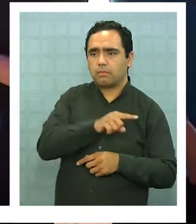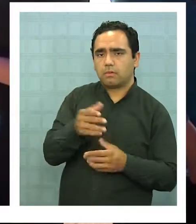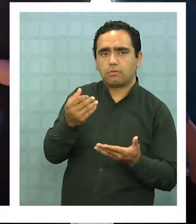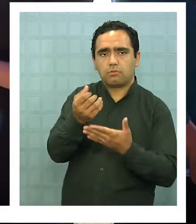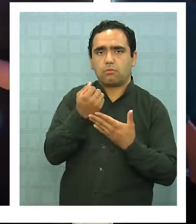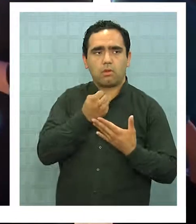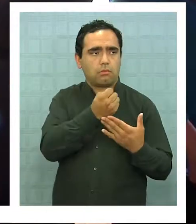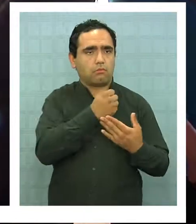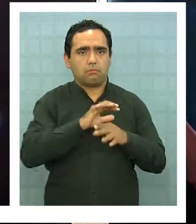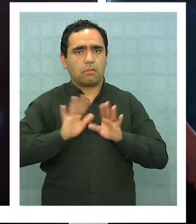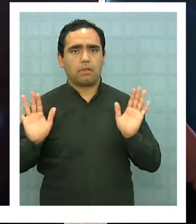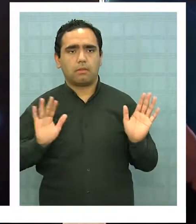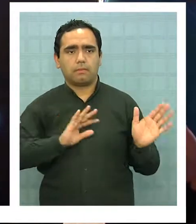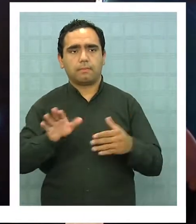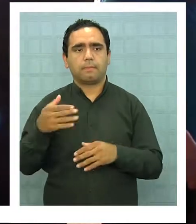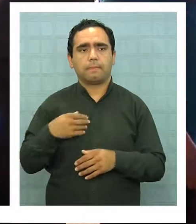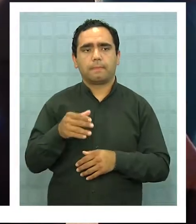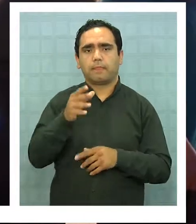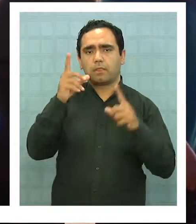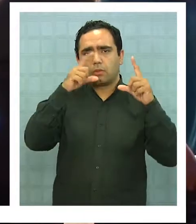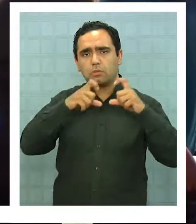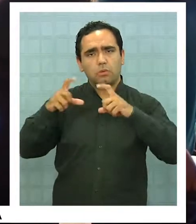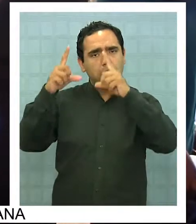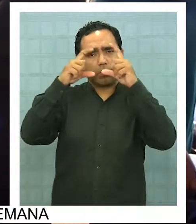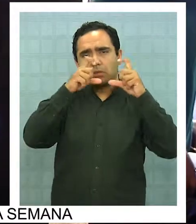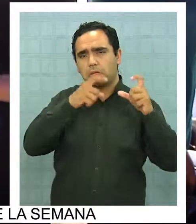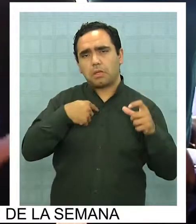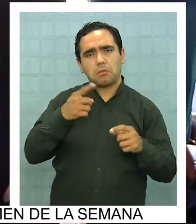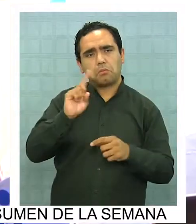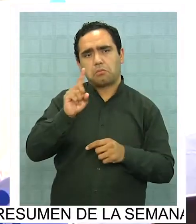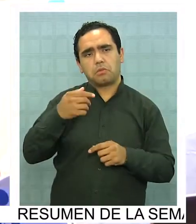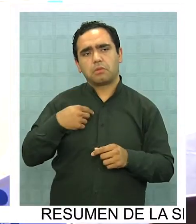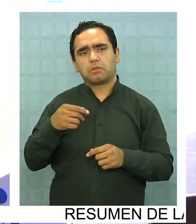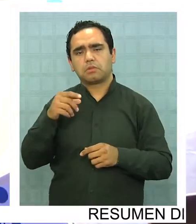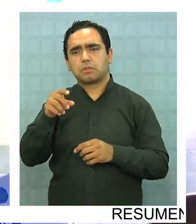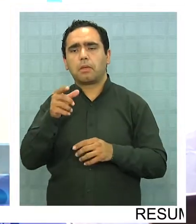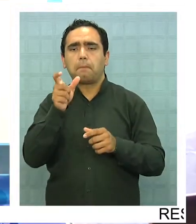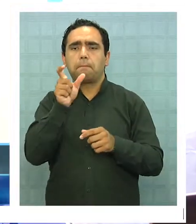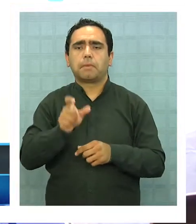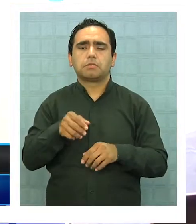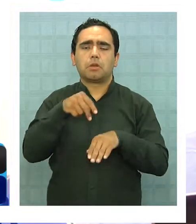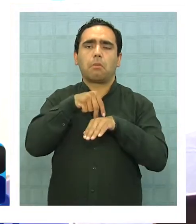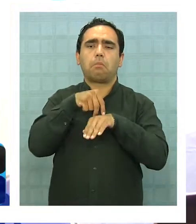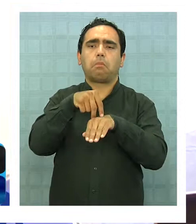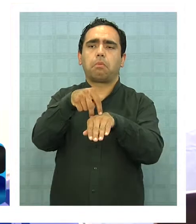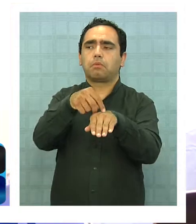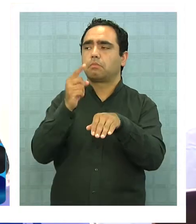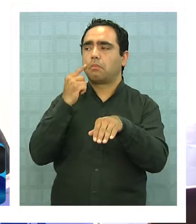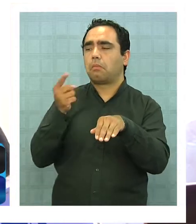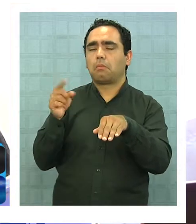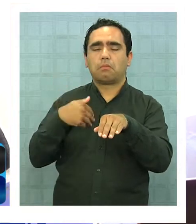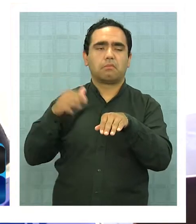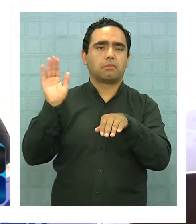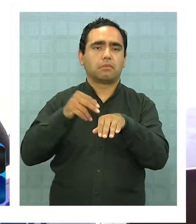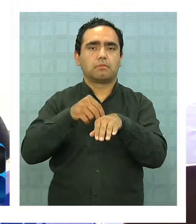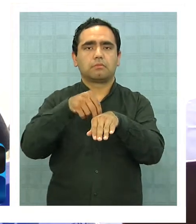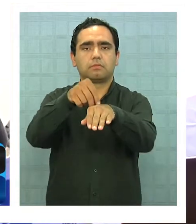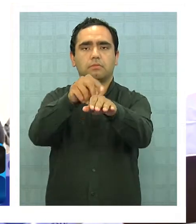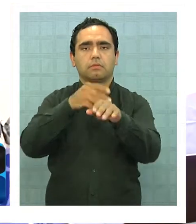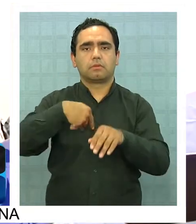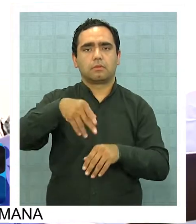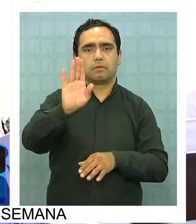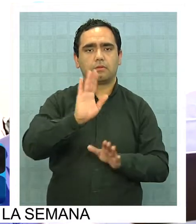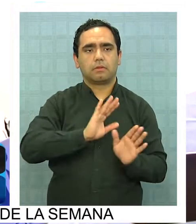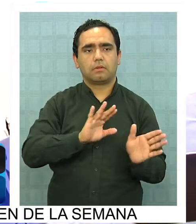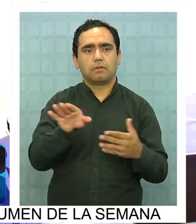-pong. Entonces no llega turista, turista va pasando nomás y no vendimos nada. ¿Y acá, por ejemplo, hoy cómo